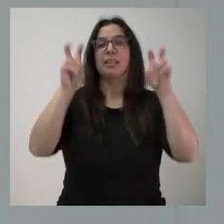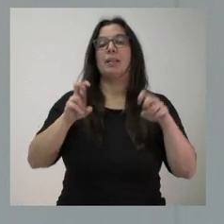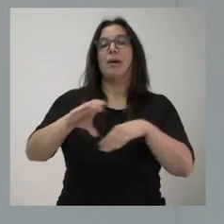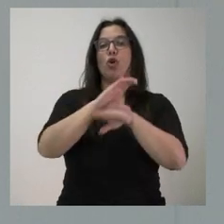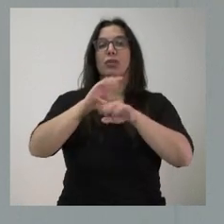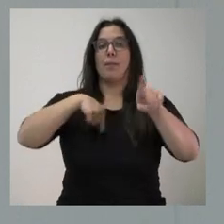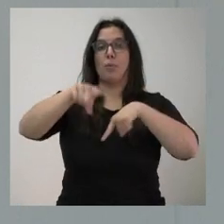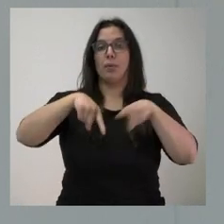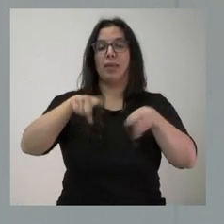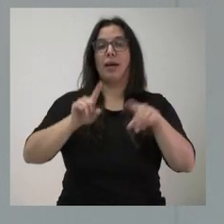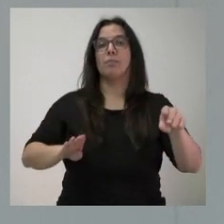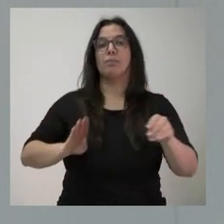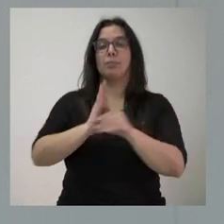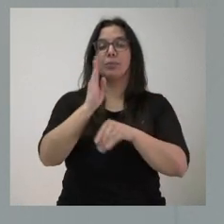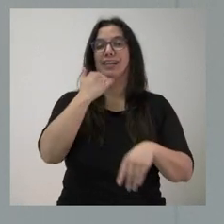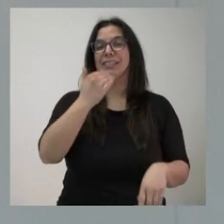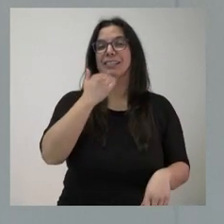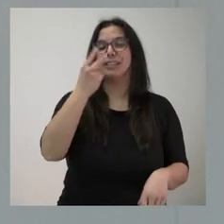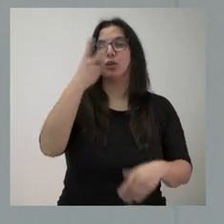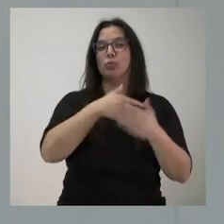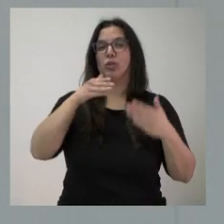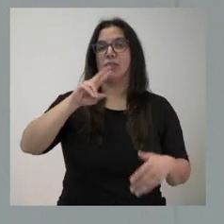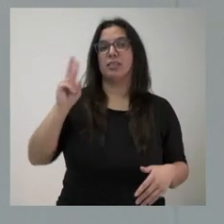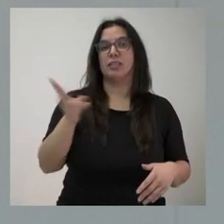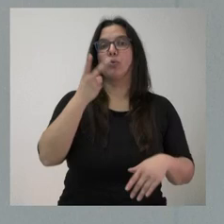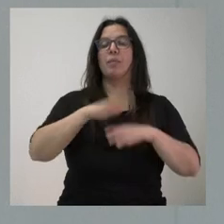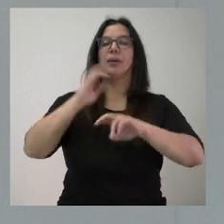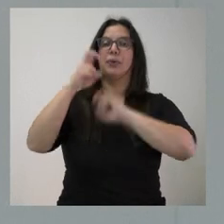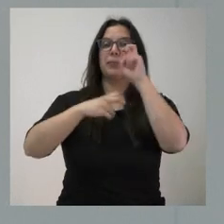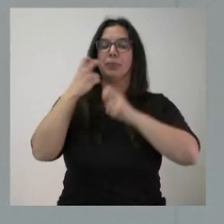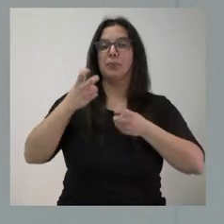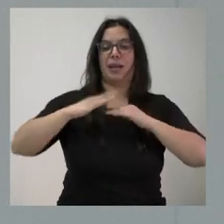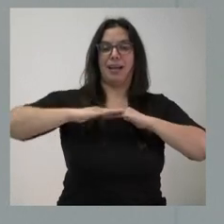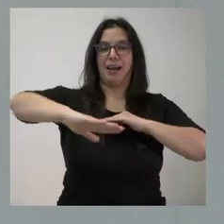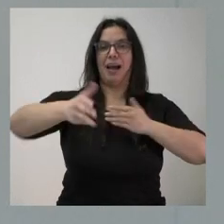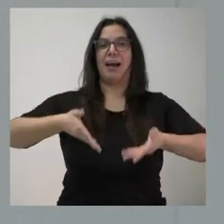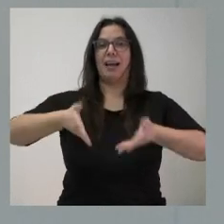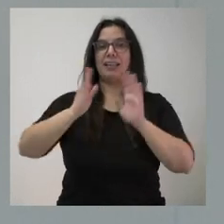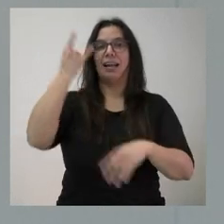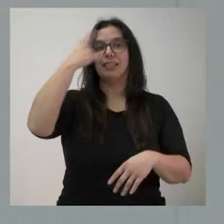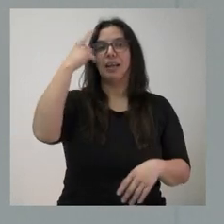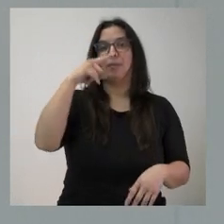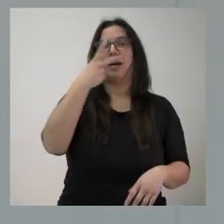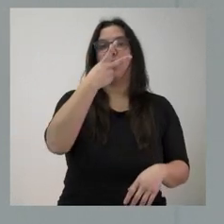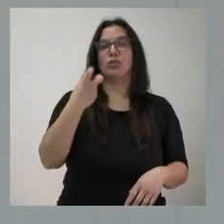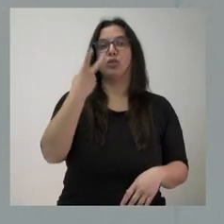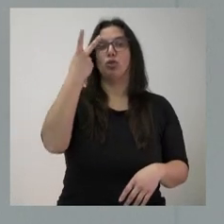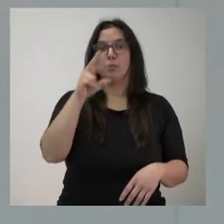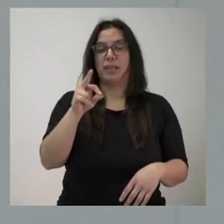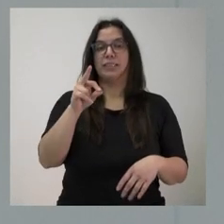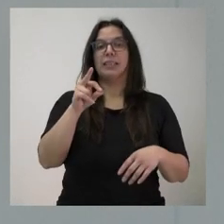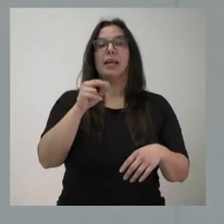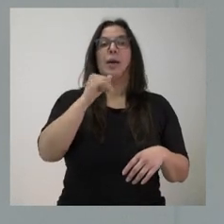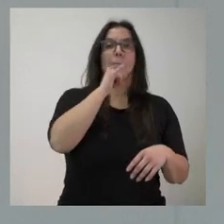Movilidad, se destinan casi dos millones de euros en la renovación del firme de la carretera Salamanca 220, que une